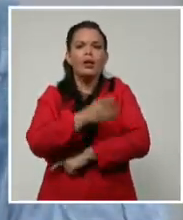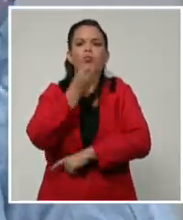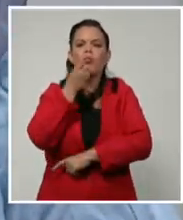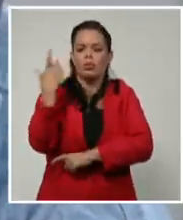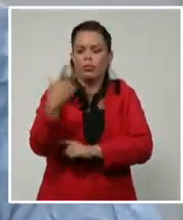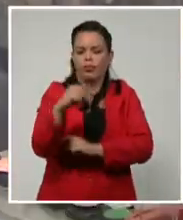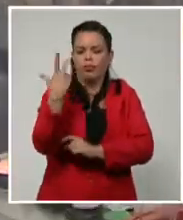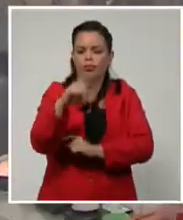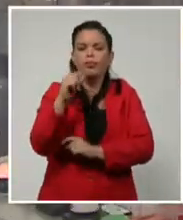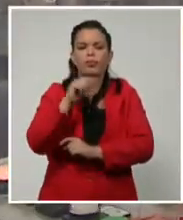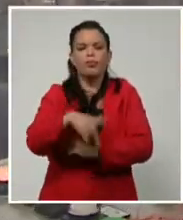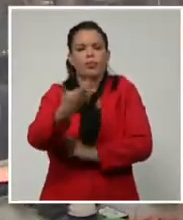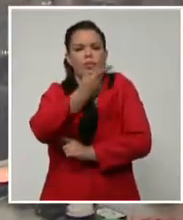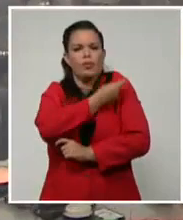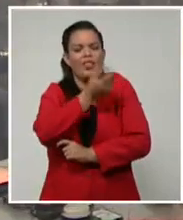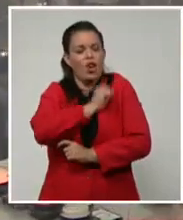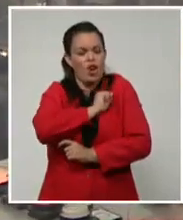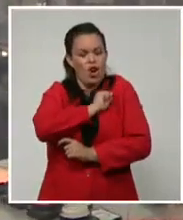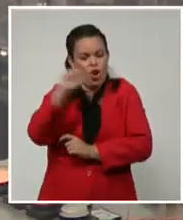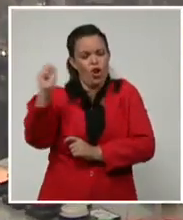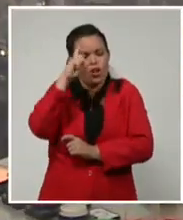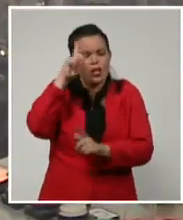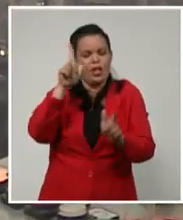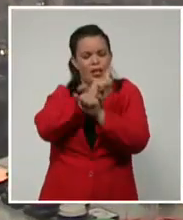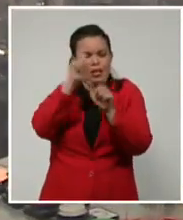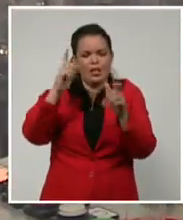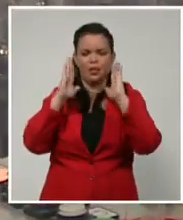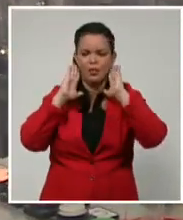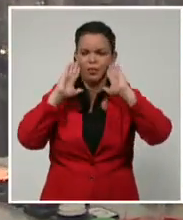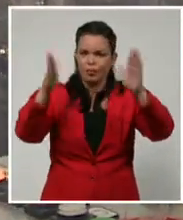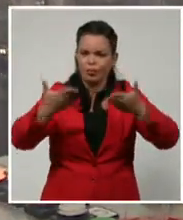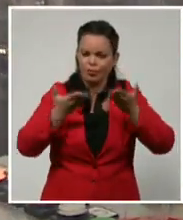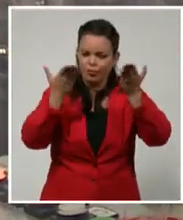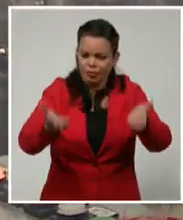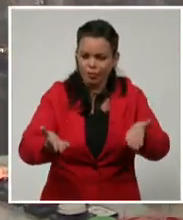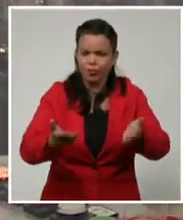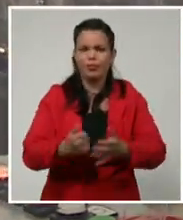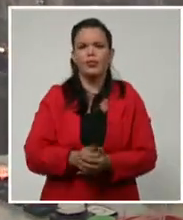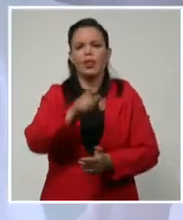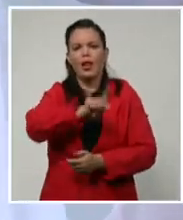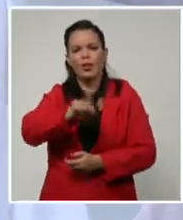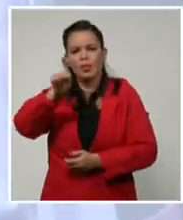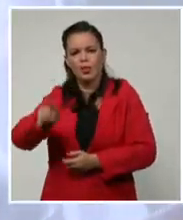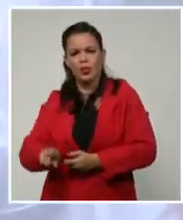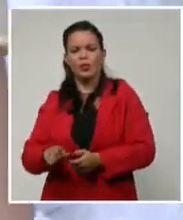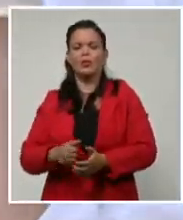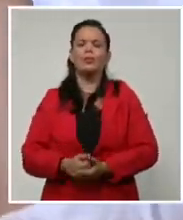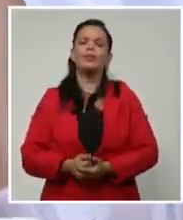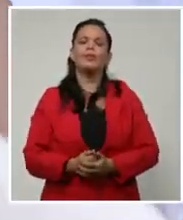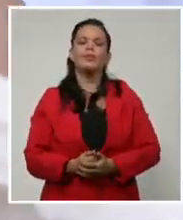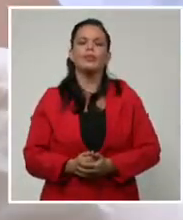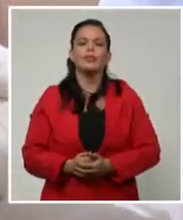indiscutible de la ciencia al servicio del pueblo. Lisbeth Penning Matos, Sistema Informativo de la Televisión Cubana.